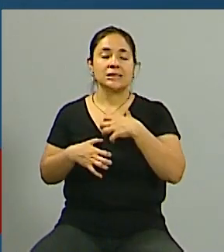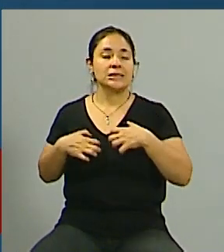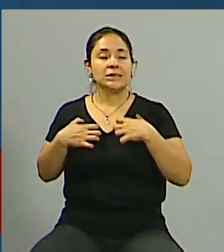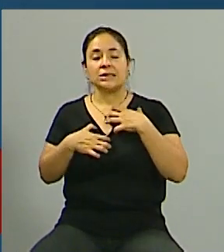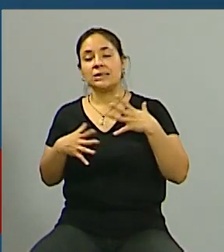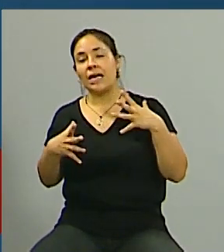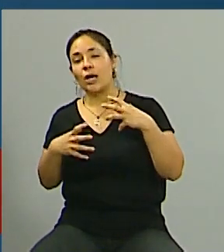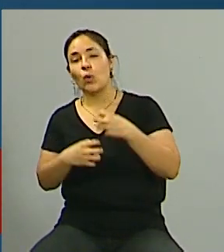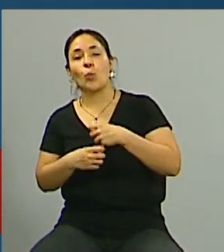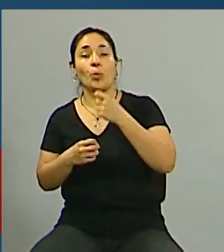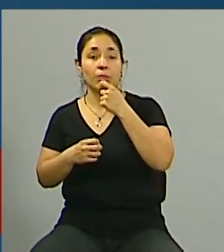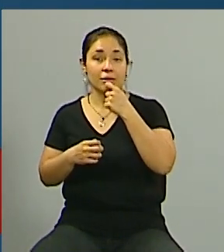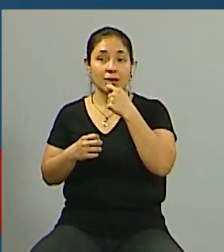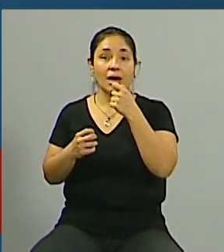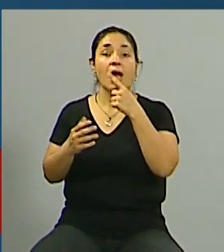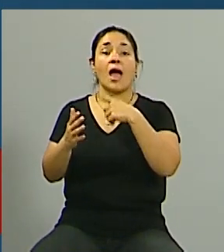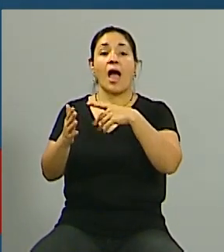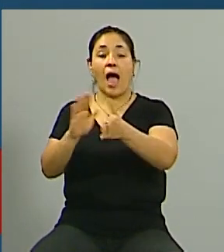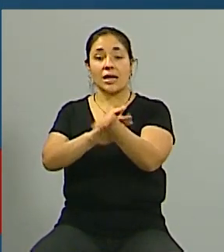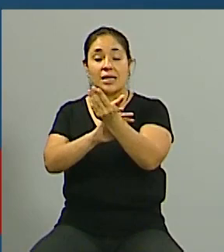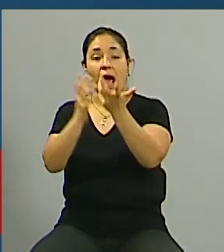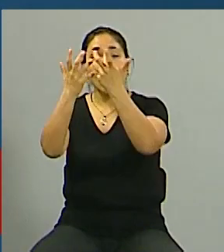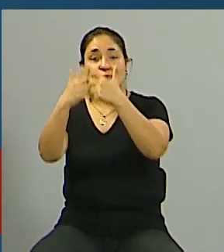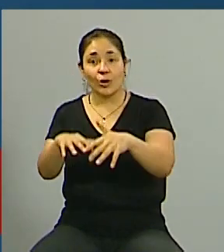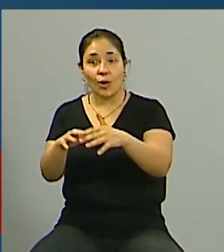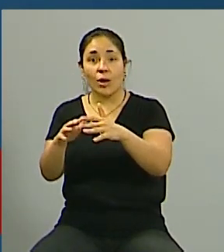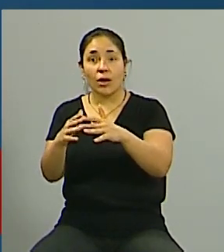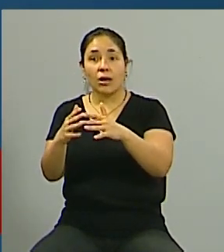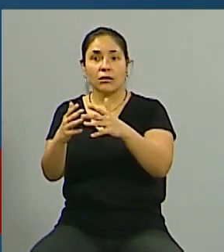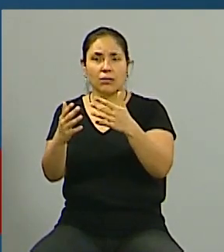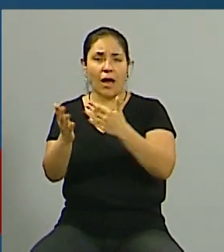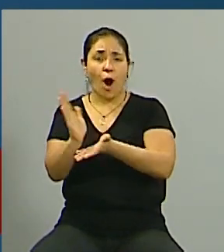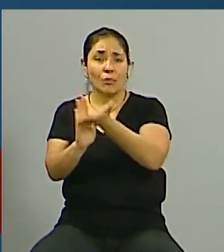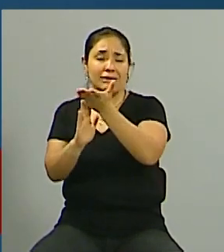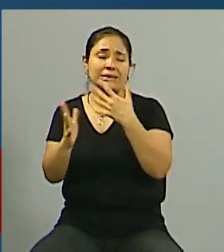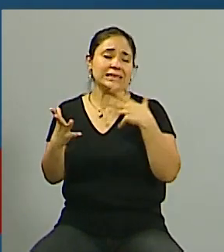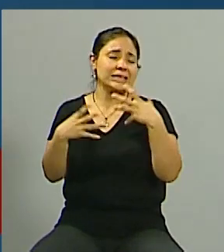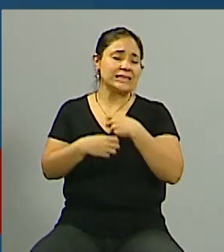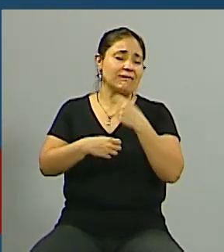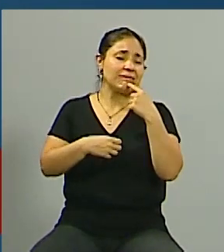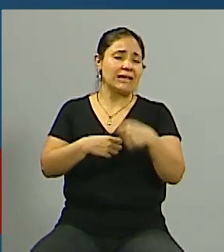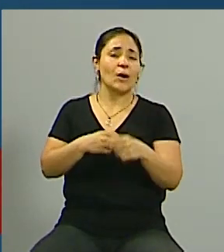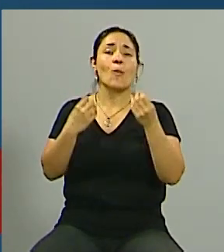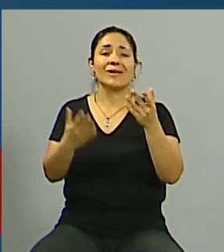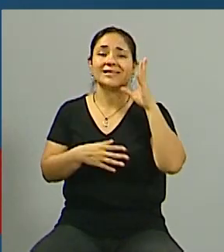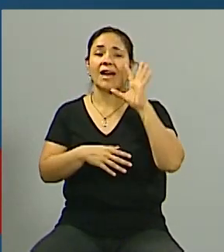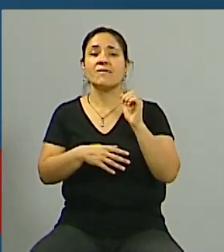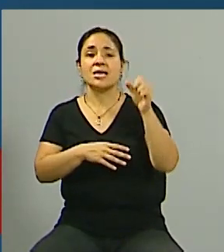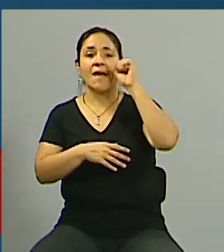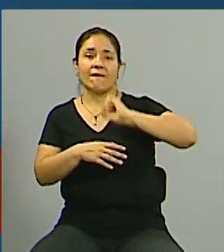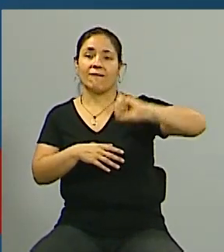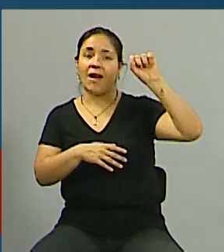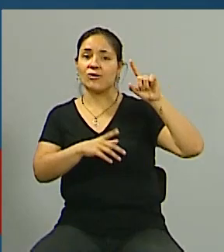actualizar un alquiler porque se tomaba de referencia siempre el índice en este último tiempo se tomaba mucho de referencia la inflación algo que